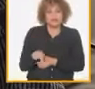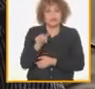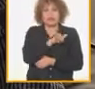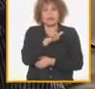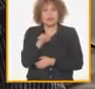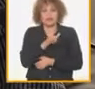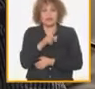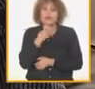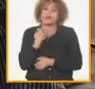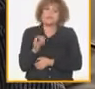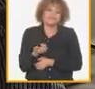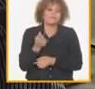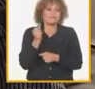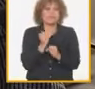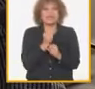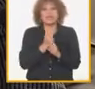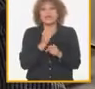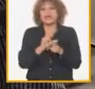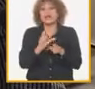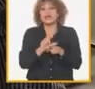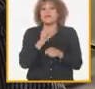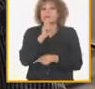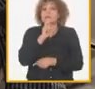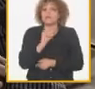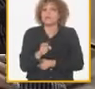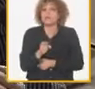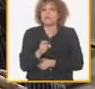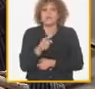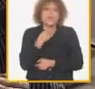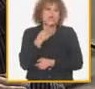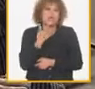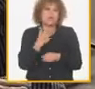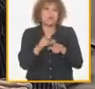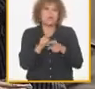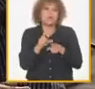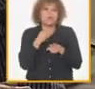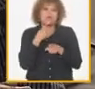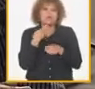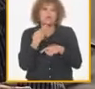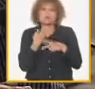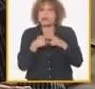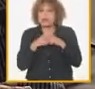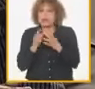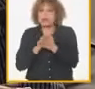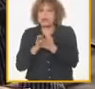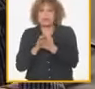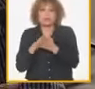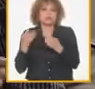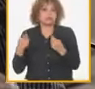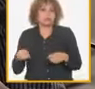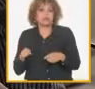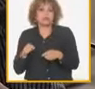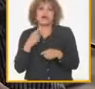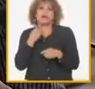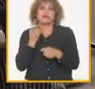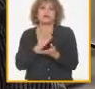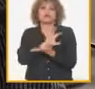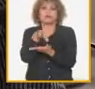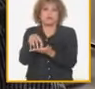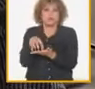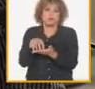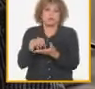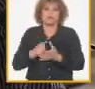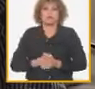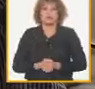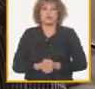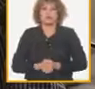viviendo en el campo hoy y si eso no se regla el campesino va hoy el censo cubano lo demostró la vez anterior la población cubana